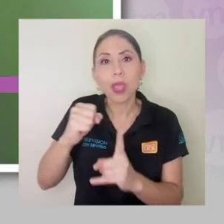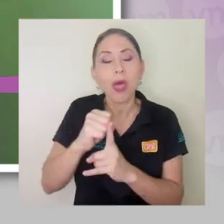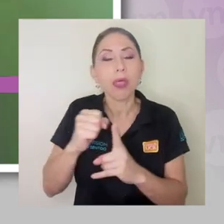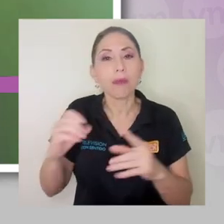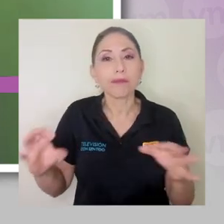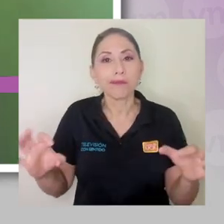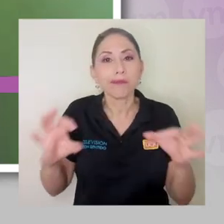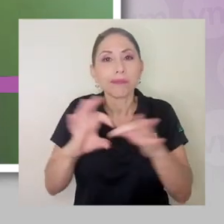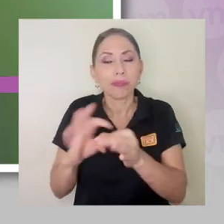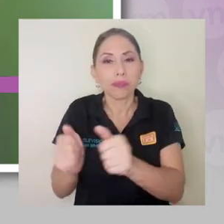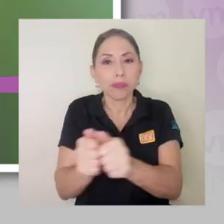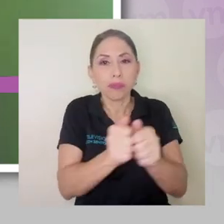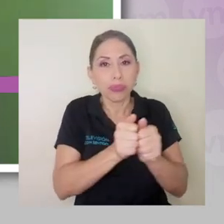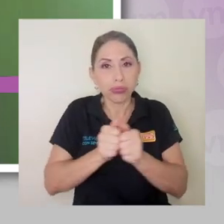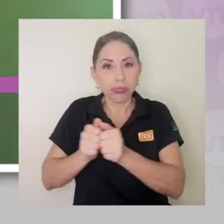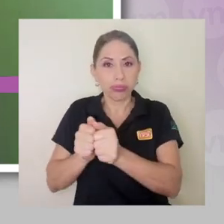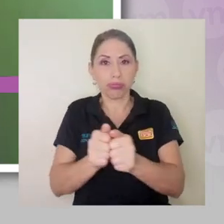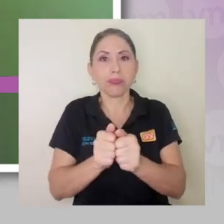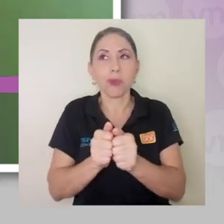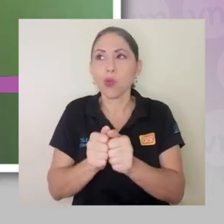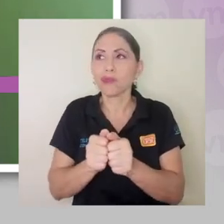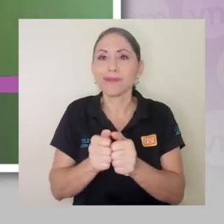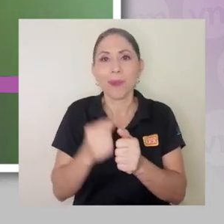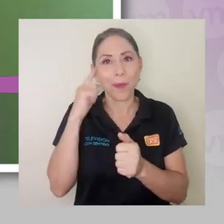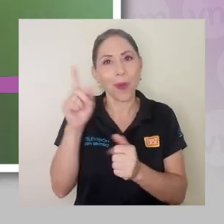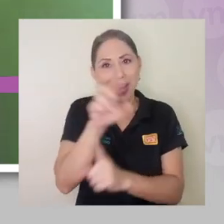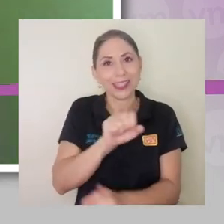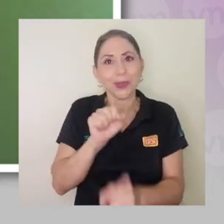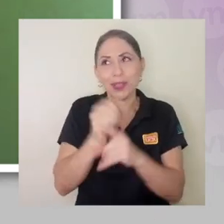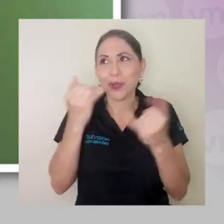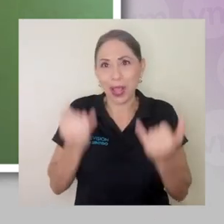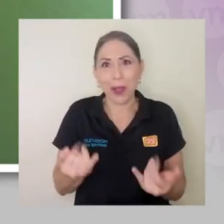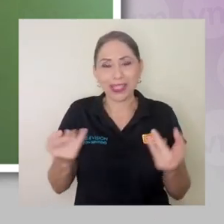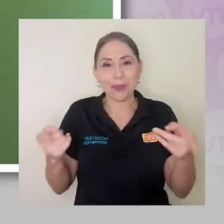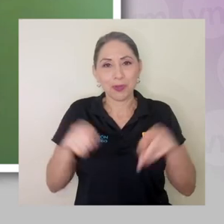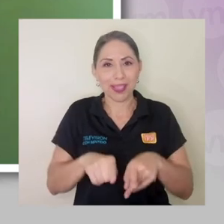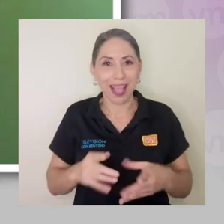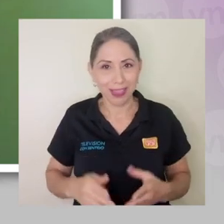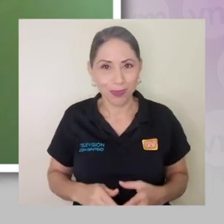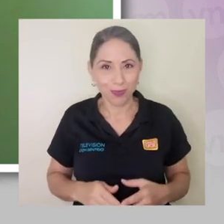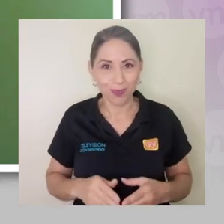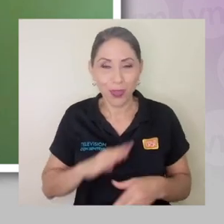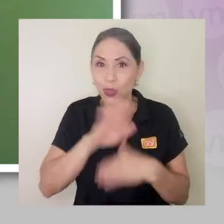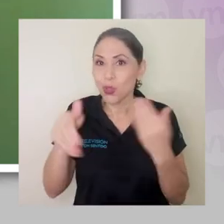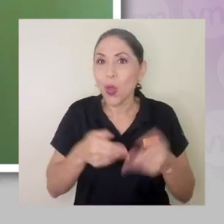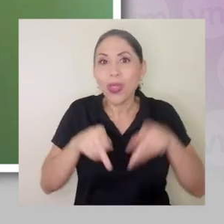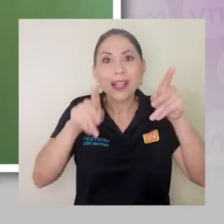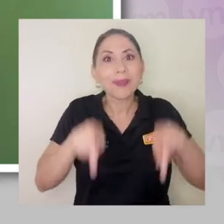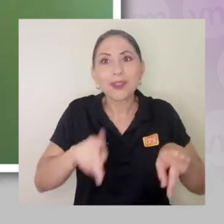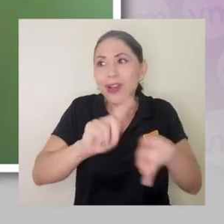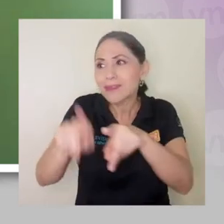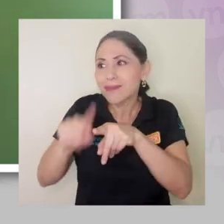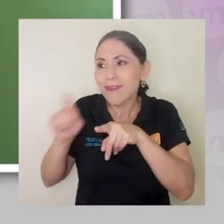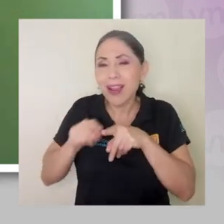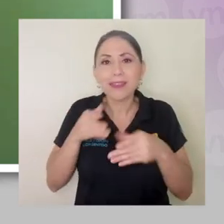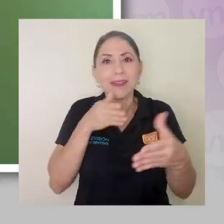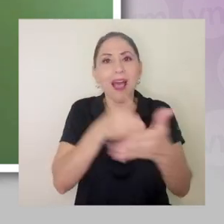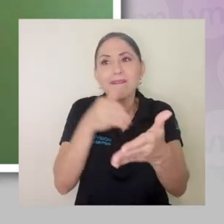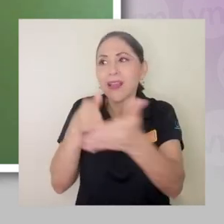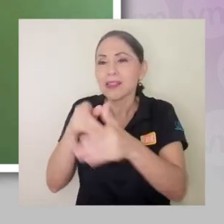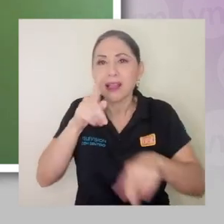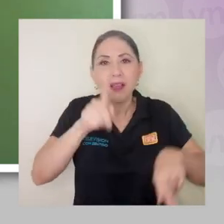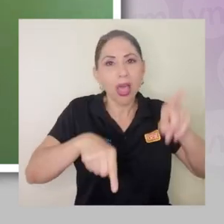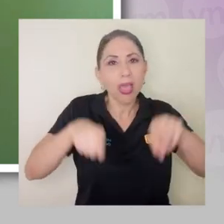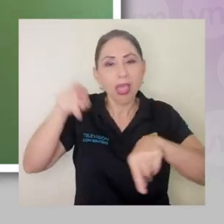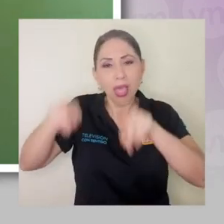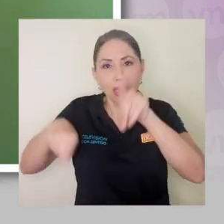¿verdad? Debido a la situación que estamos pasando todos, en menor o mayor medida todos nos estamos viendo